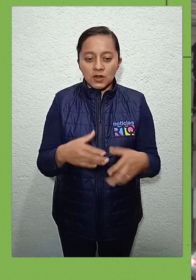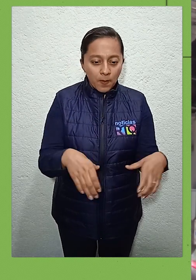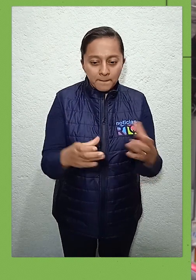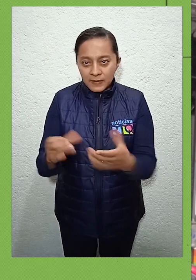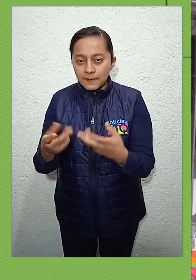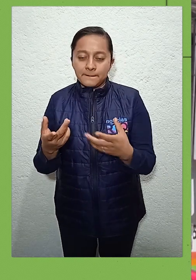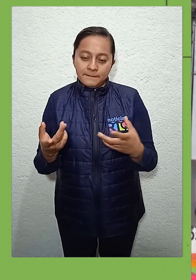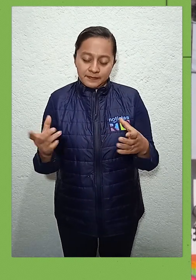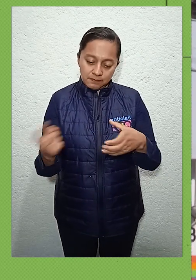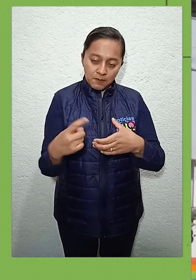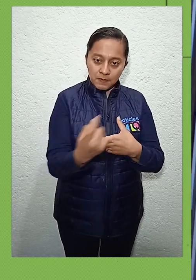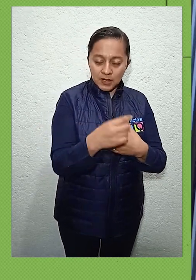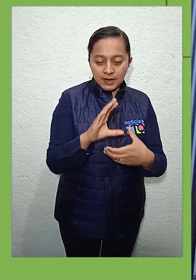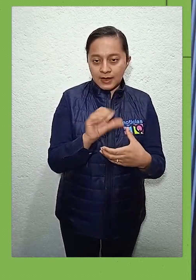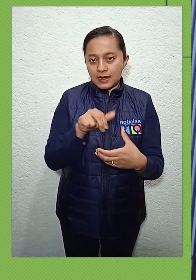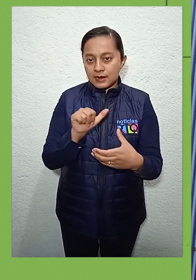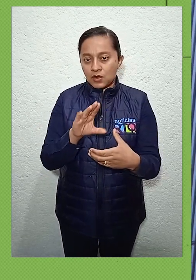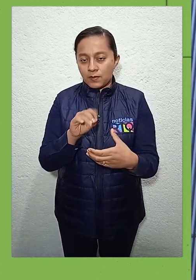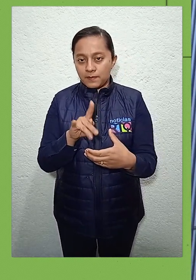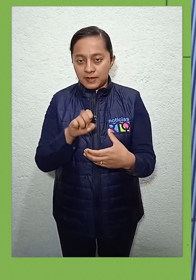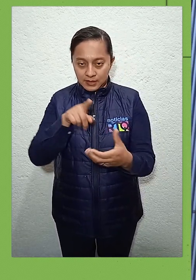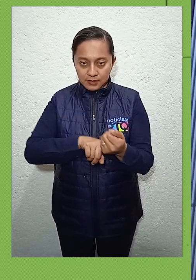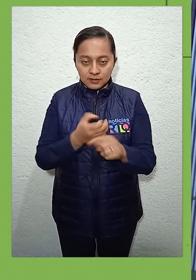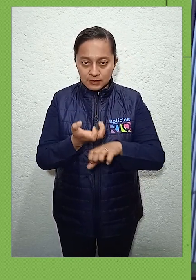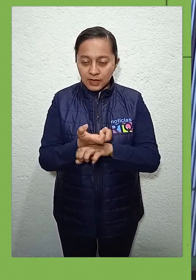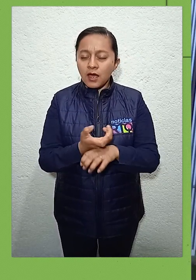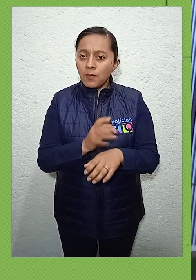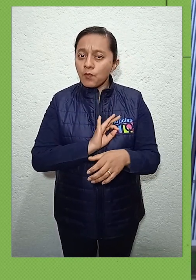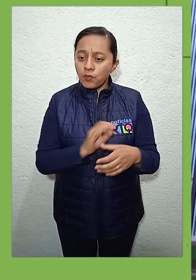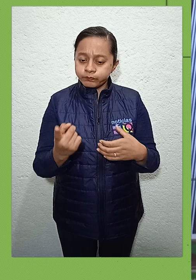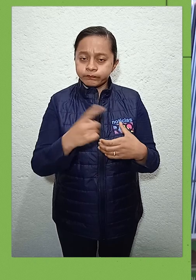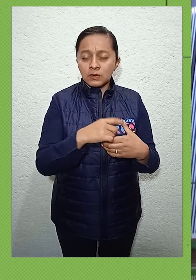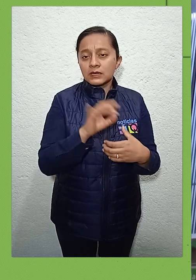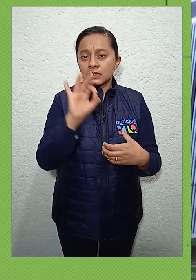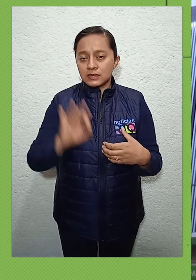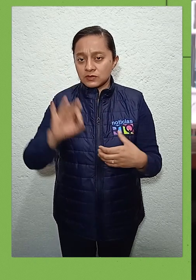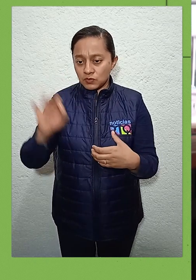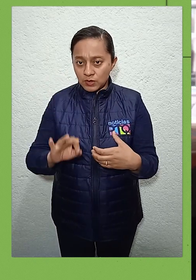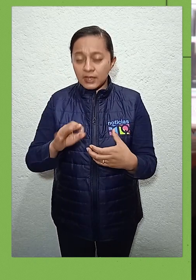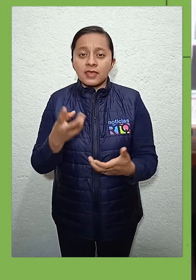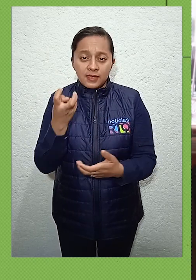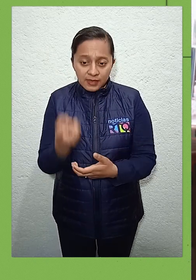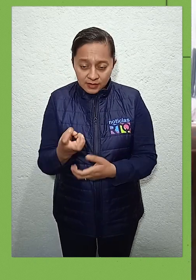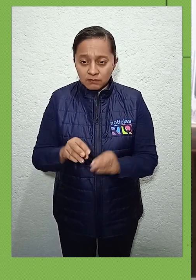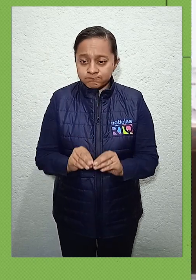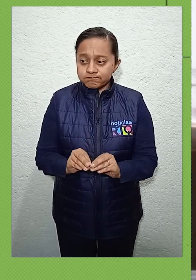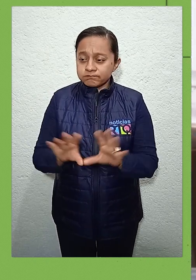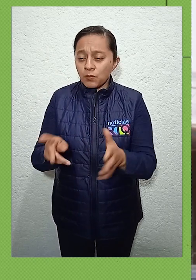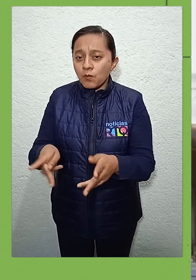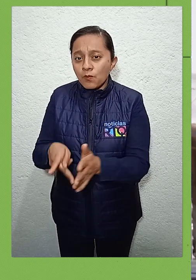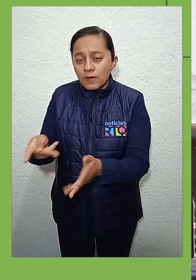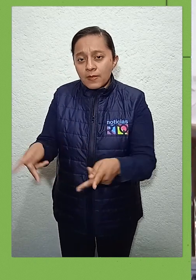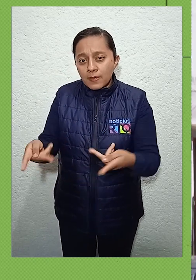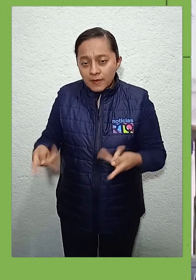mil comercios, integrantes de la Canacop en el estado, se adhieran con ofertas y descuentos en este evento que busca que se detone y fortalezca el consumo